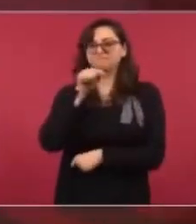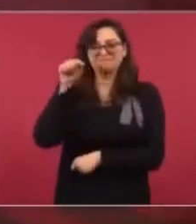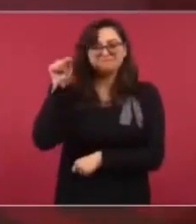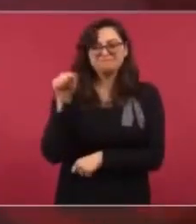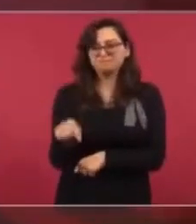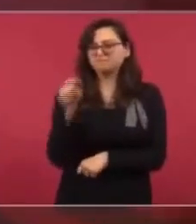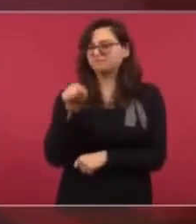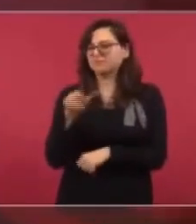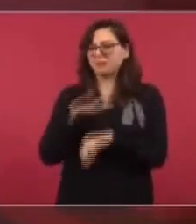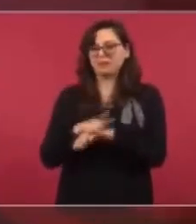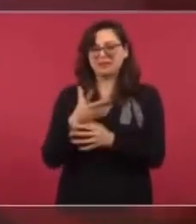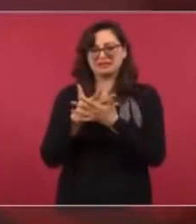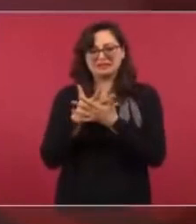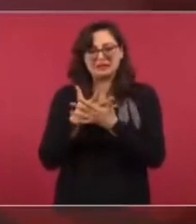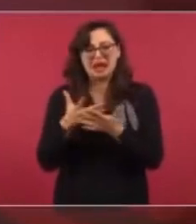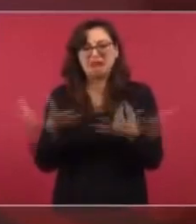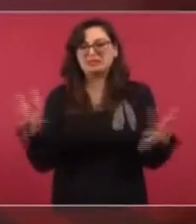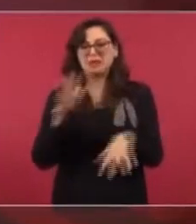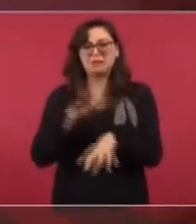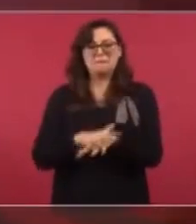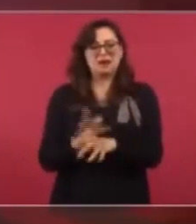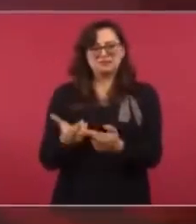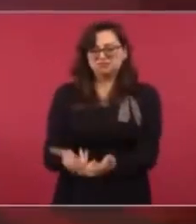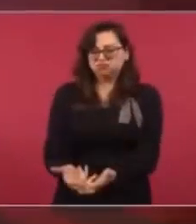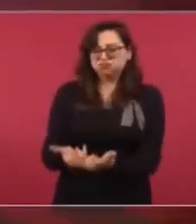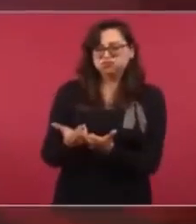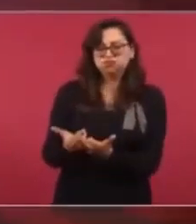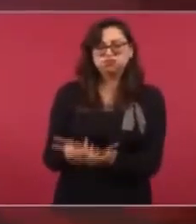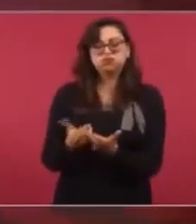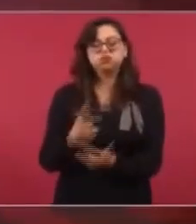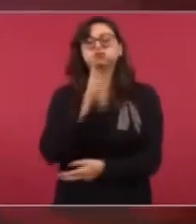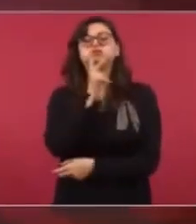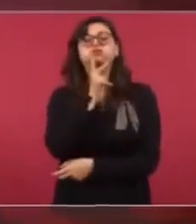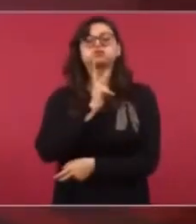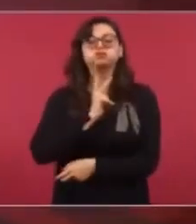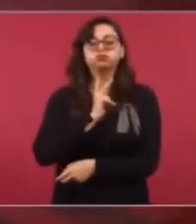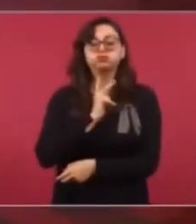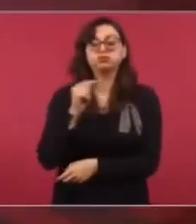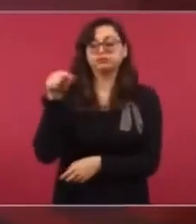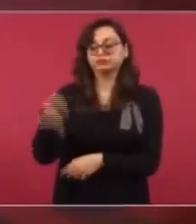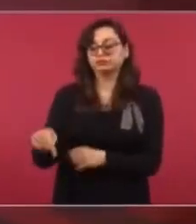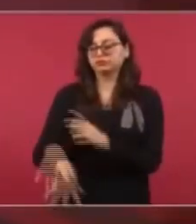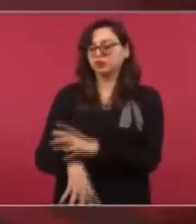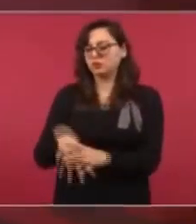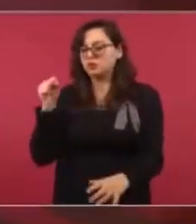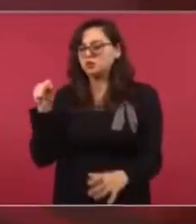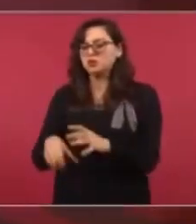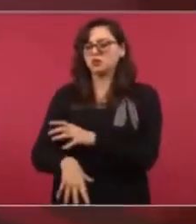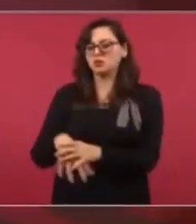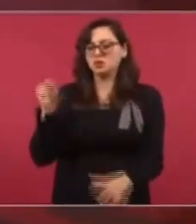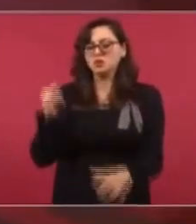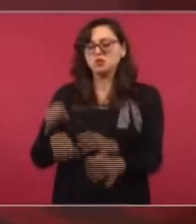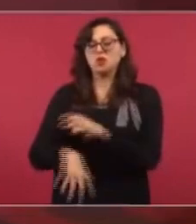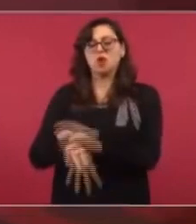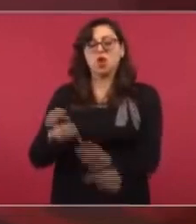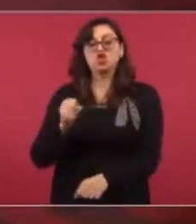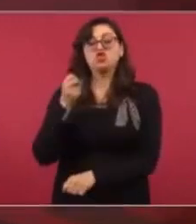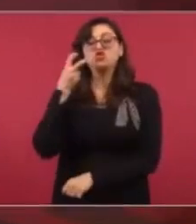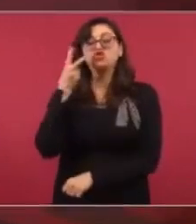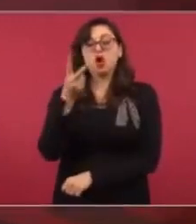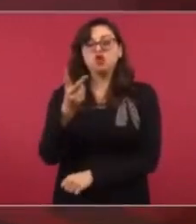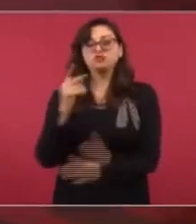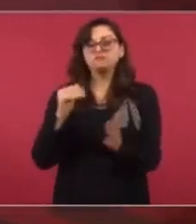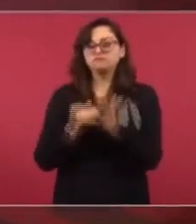Este campo nos llegó a dar dos millones de barriles diarios